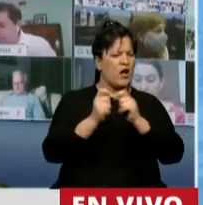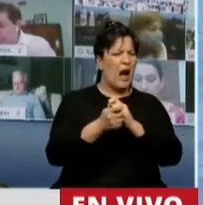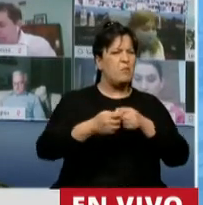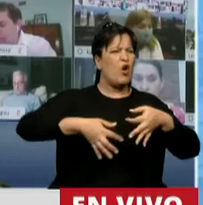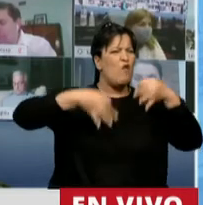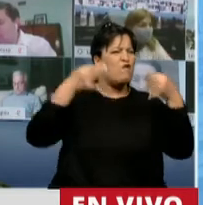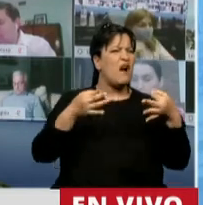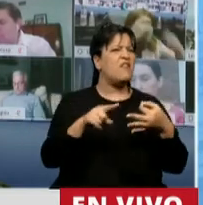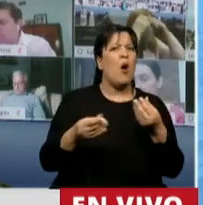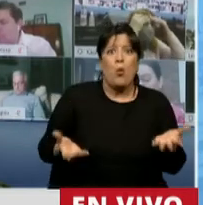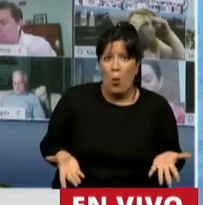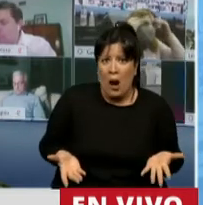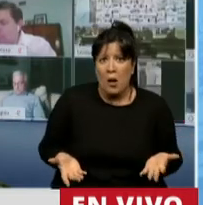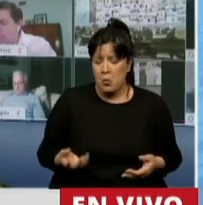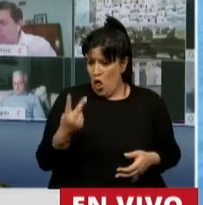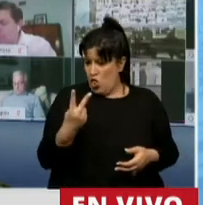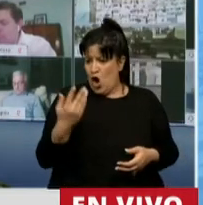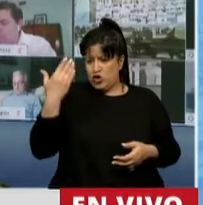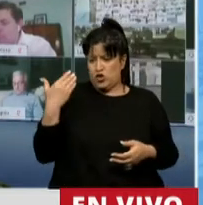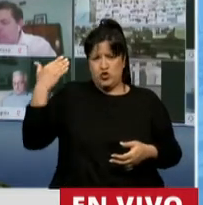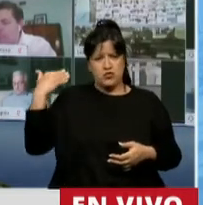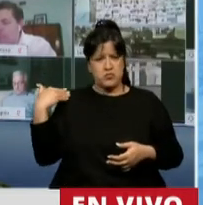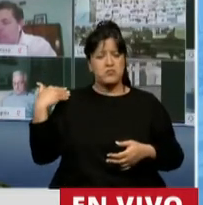últimos dos aportes, Presidente,